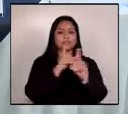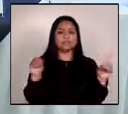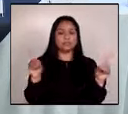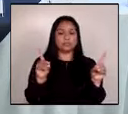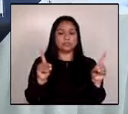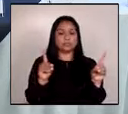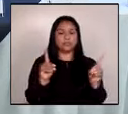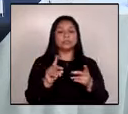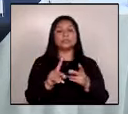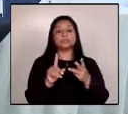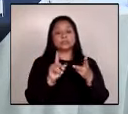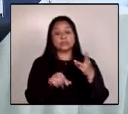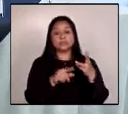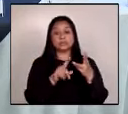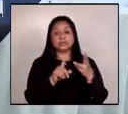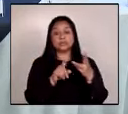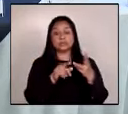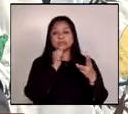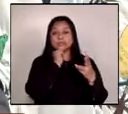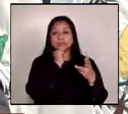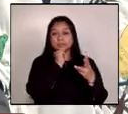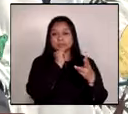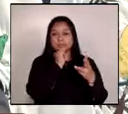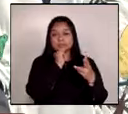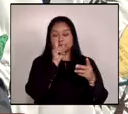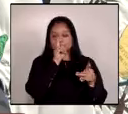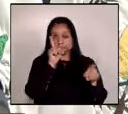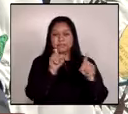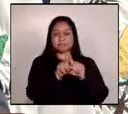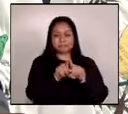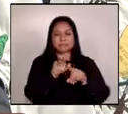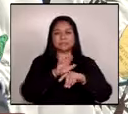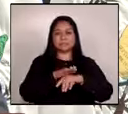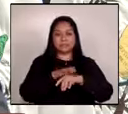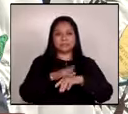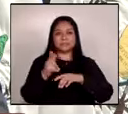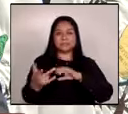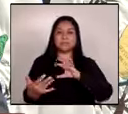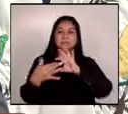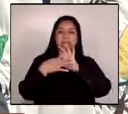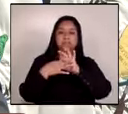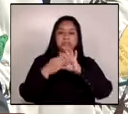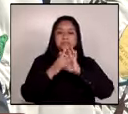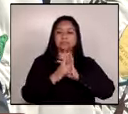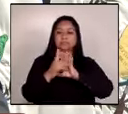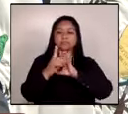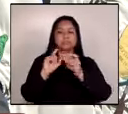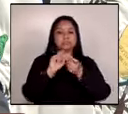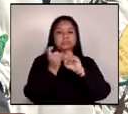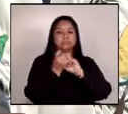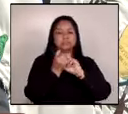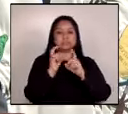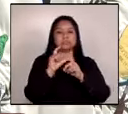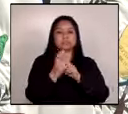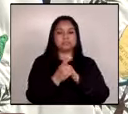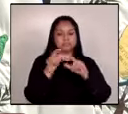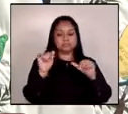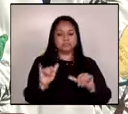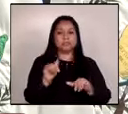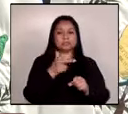y el sector privado, también llamado a liderar este cambio cultural en Guatemala.